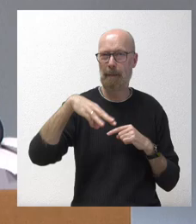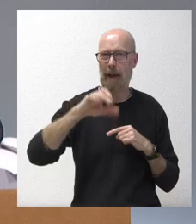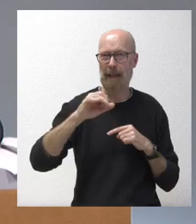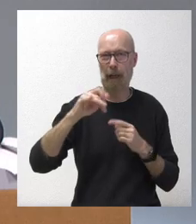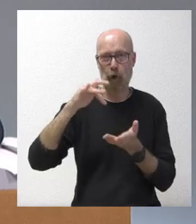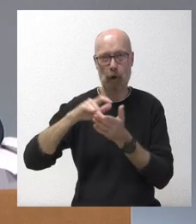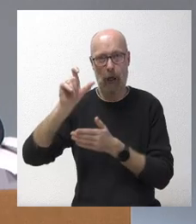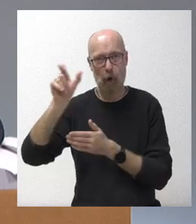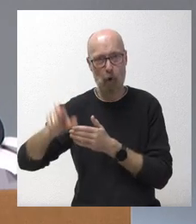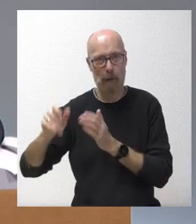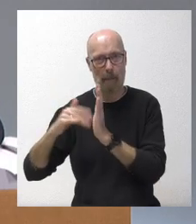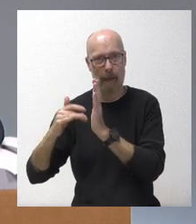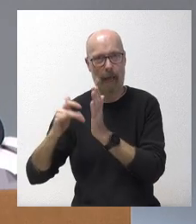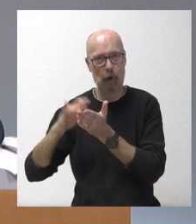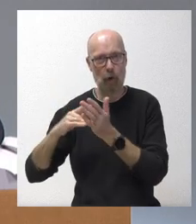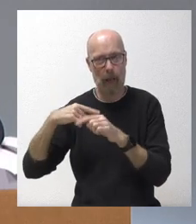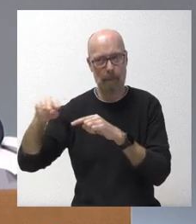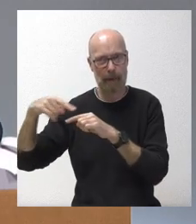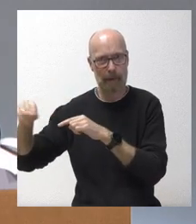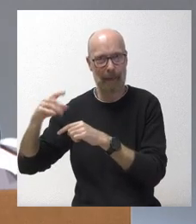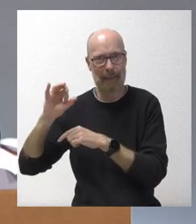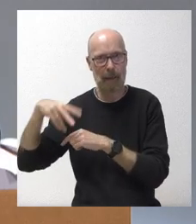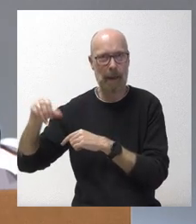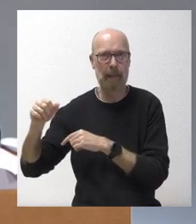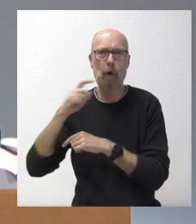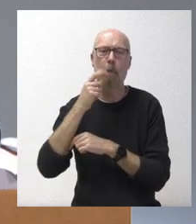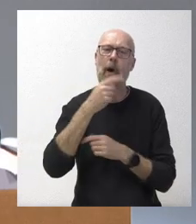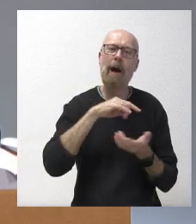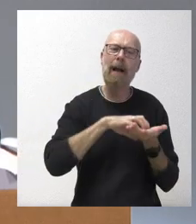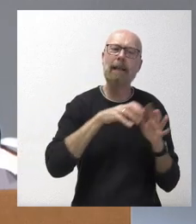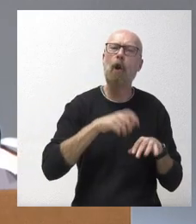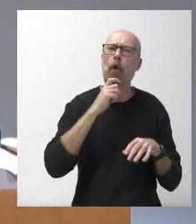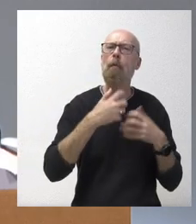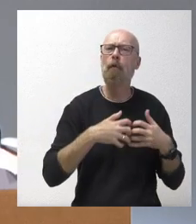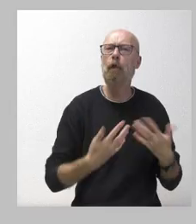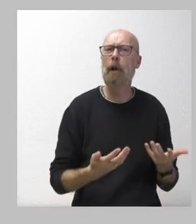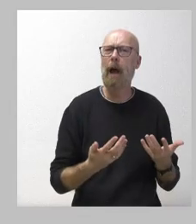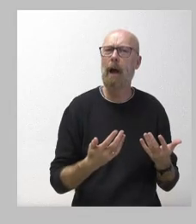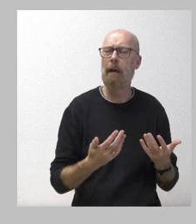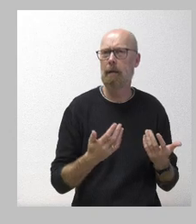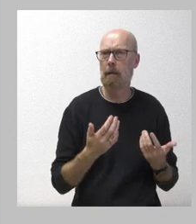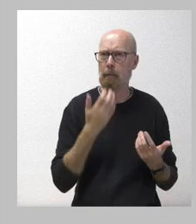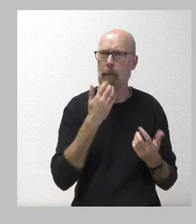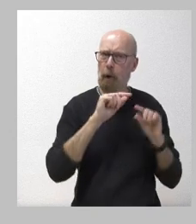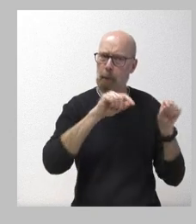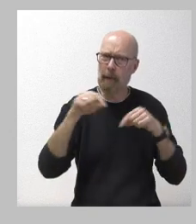Valenciana a los vecinos de la provincia de Valencia. ¿Cómo se activa en Castilla y León, si está disponible en todas las provincias?